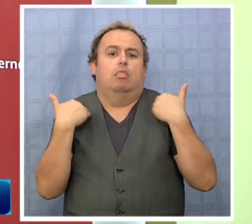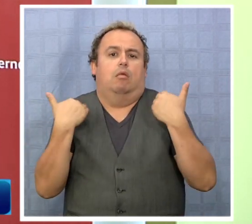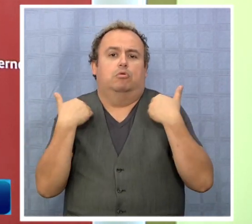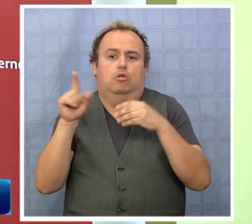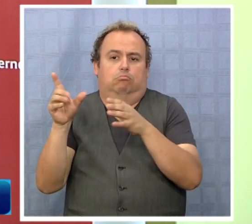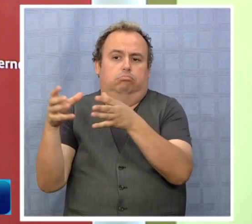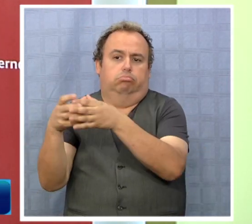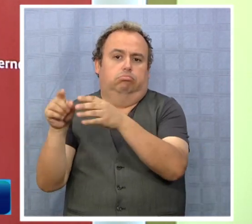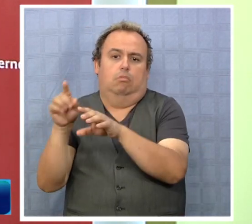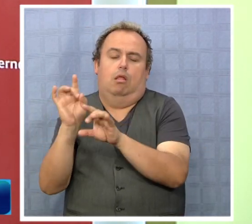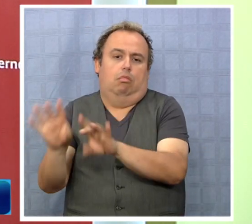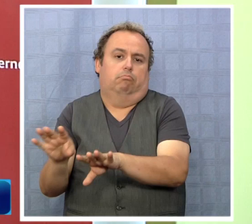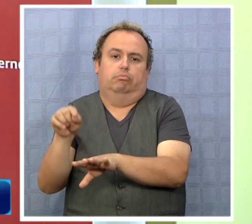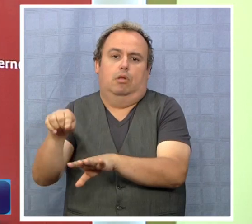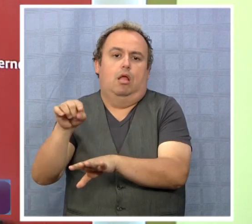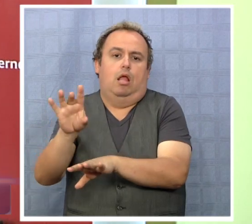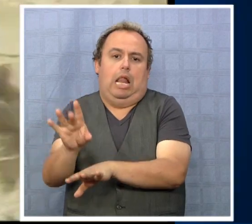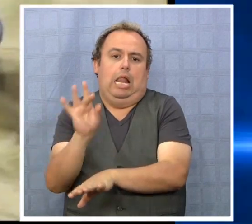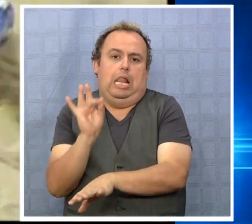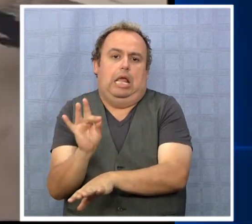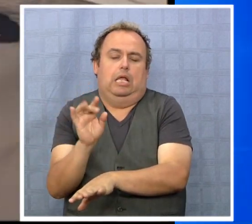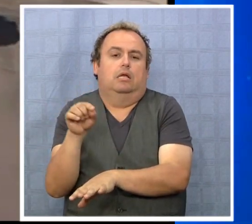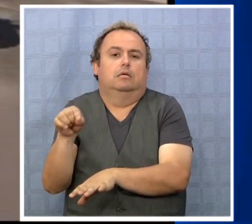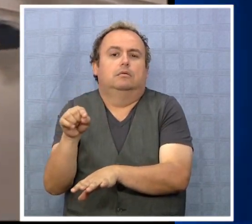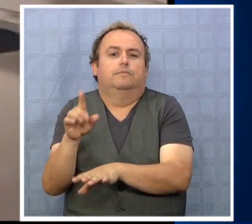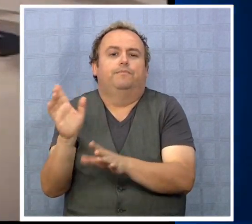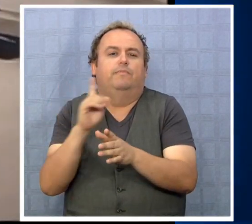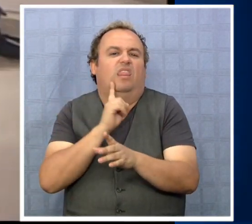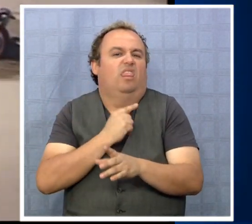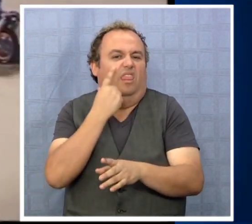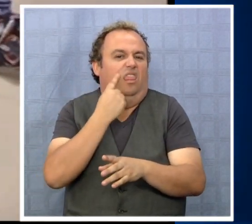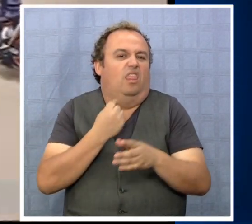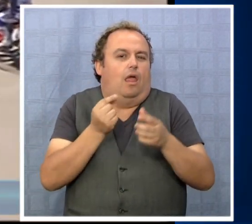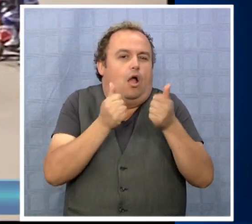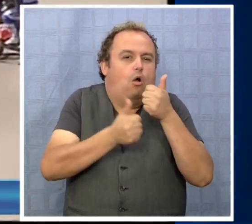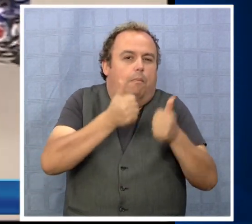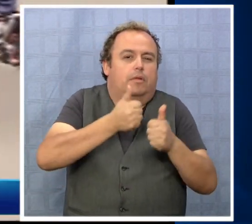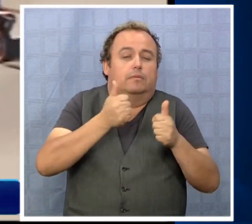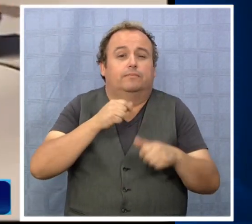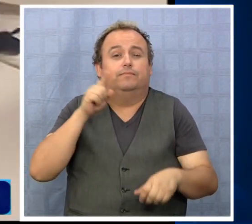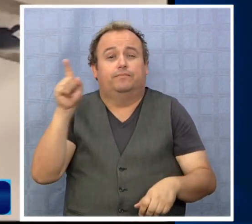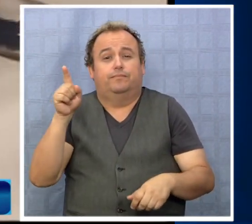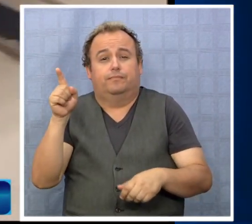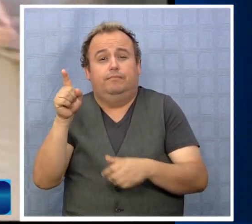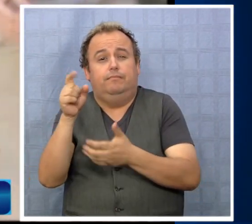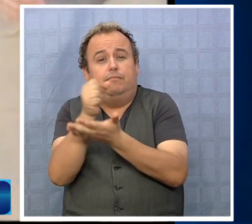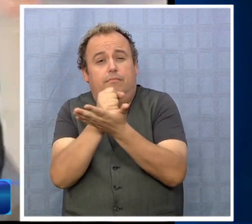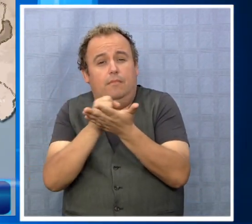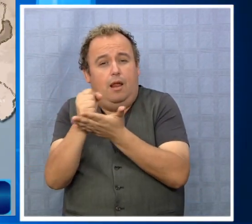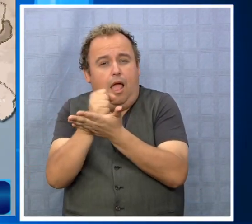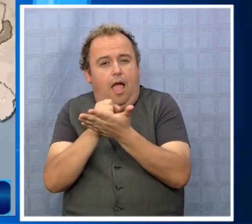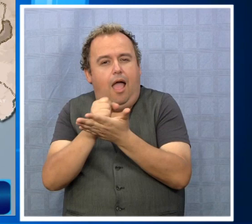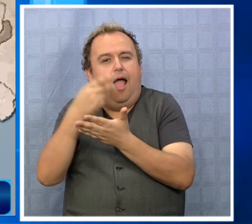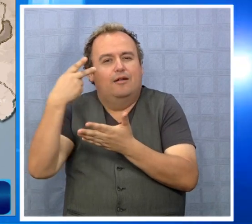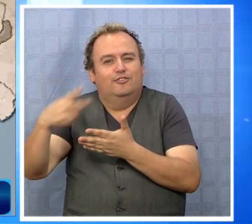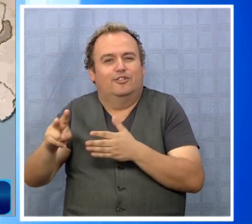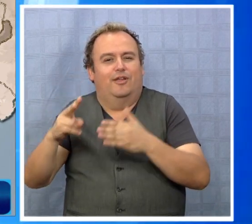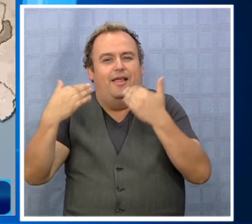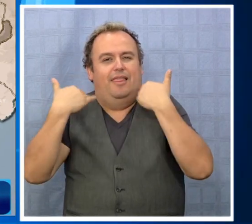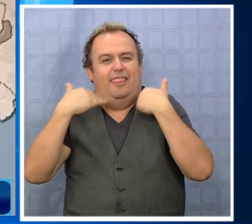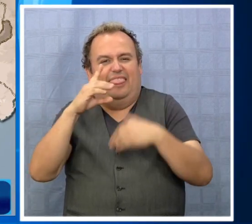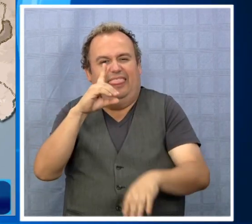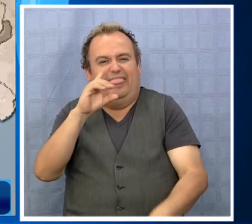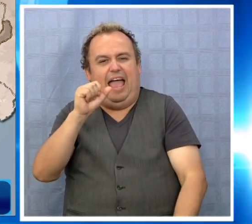ASO, quien decide pasarlo, tiene los días de competencia. El argumento de la ASO, organizadora del Dakar, es que tienen